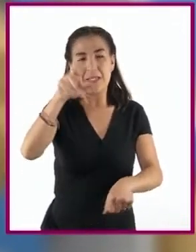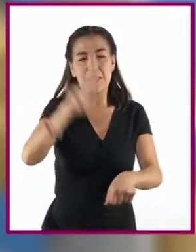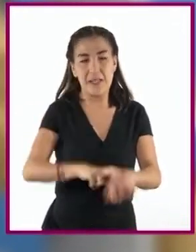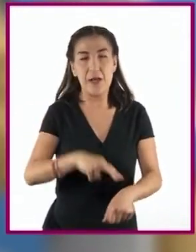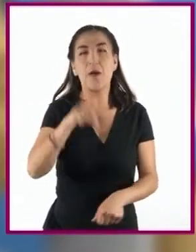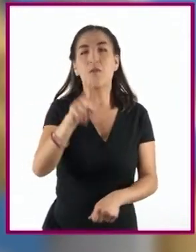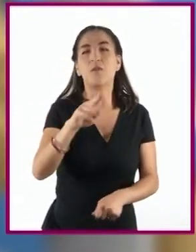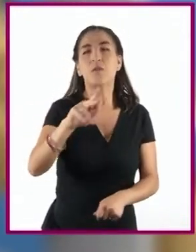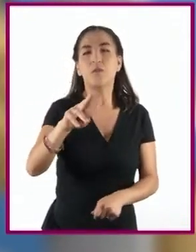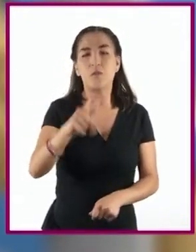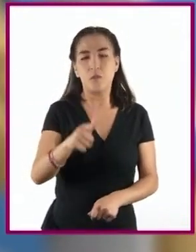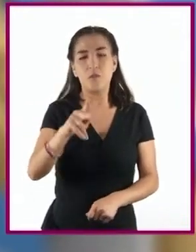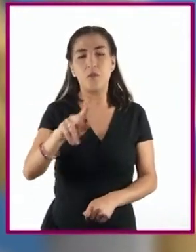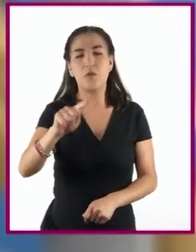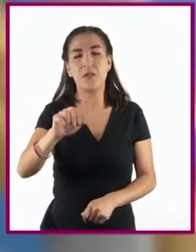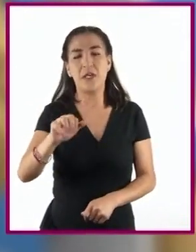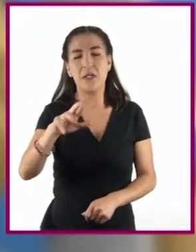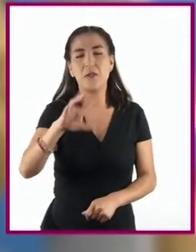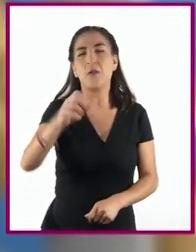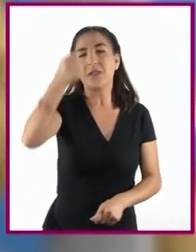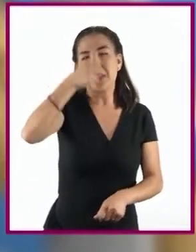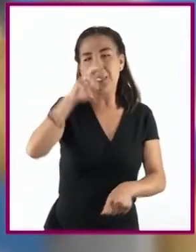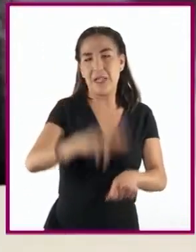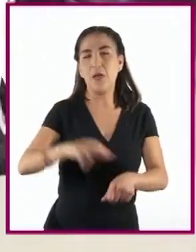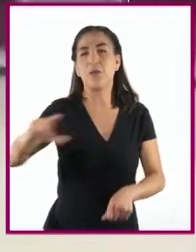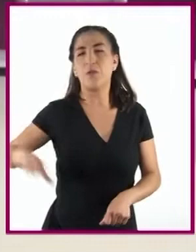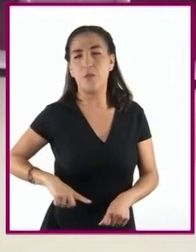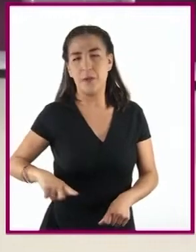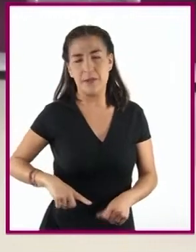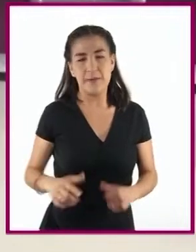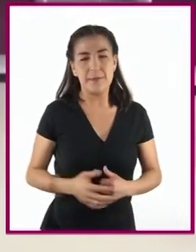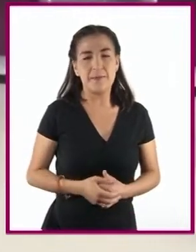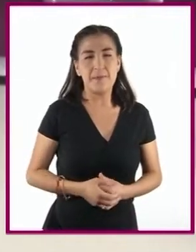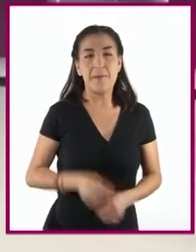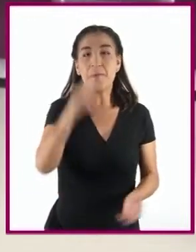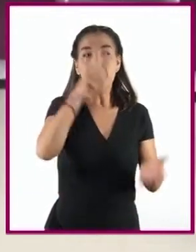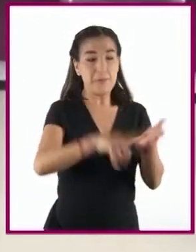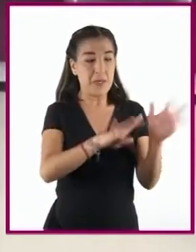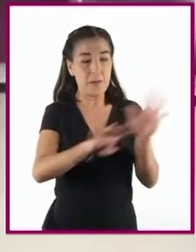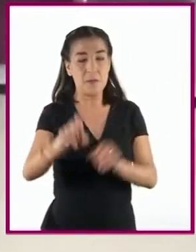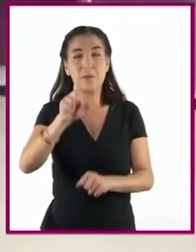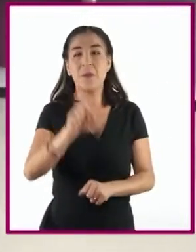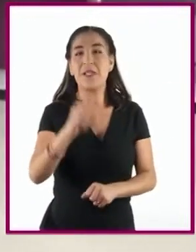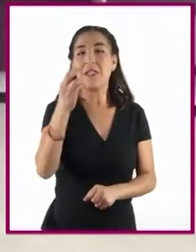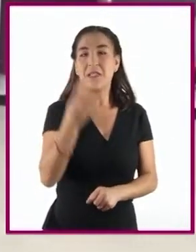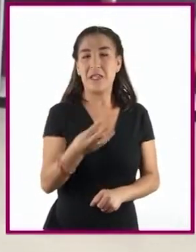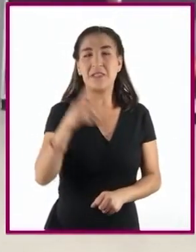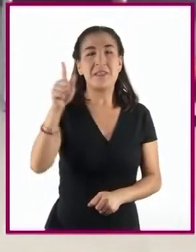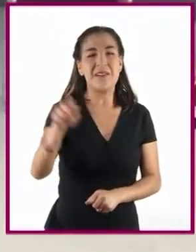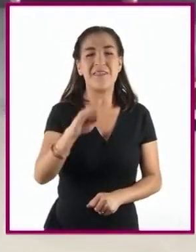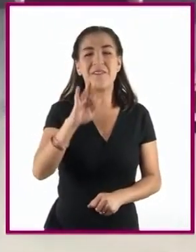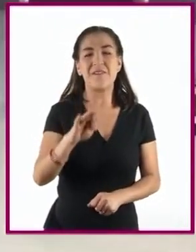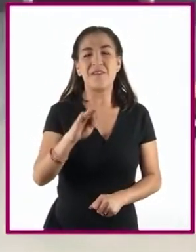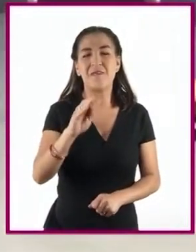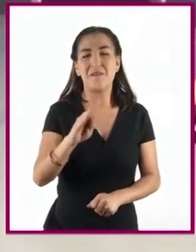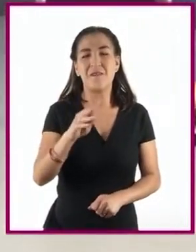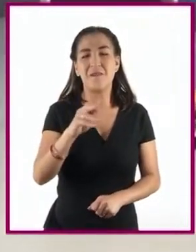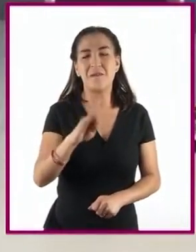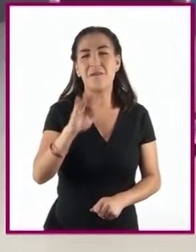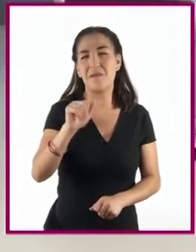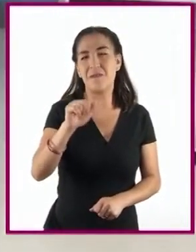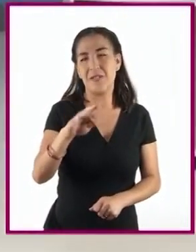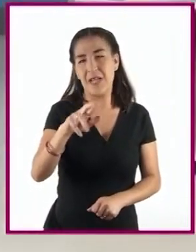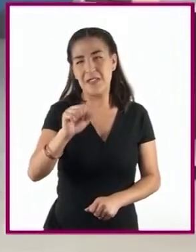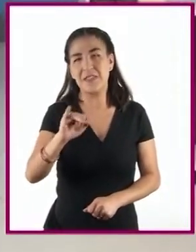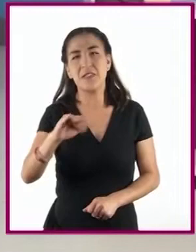Plutarco Elias Calles como secretario de Gobernación. En 1923, Francisco Villa fue asesinado y al